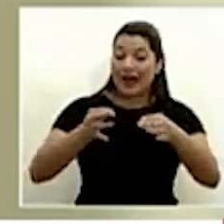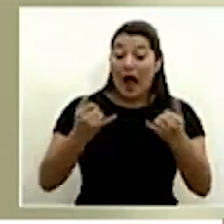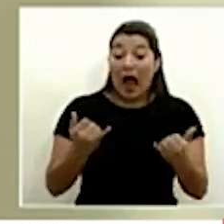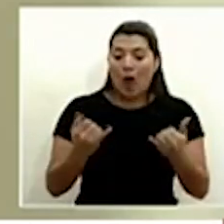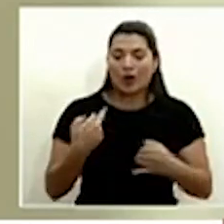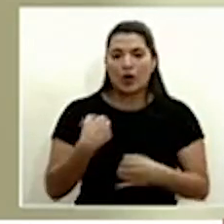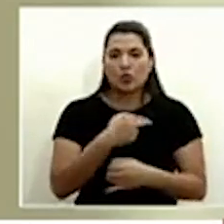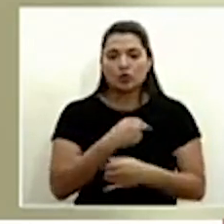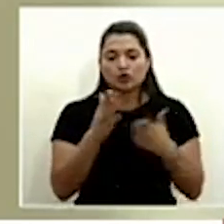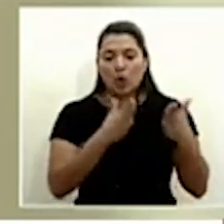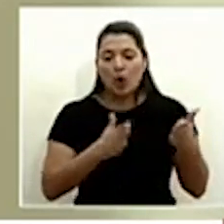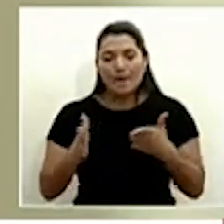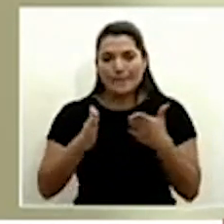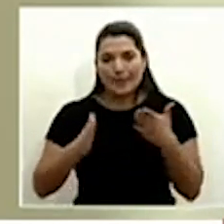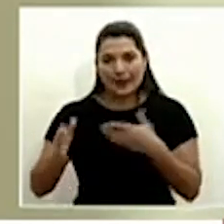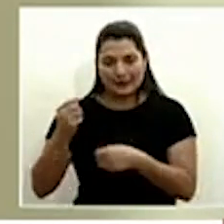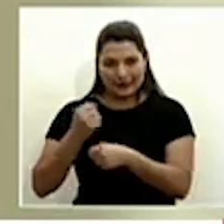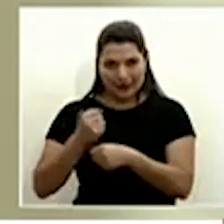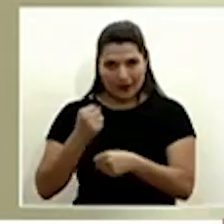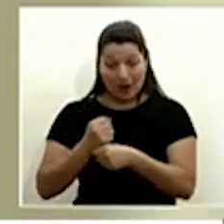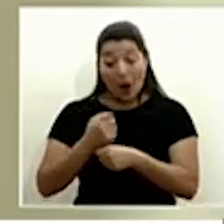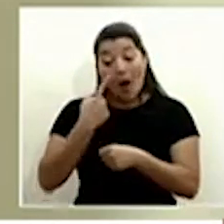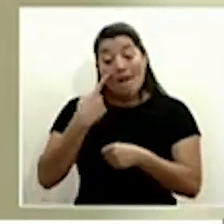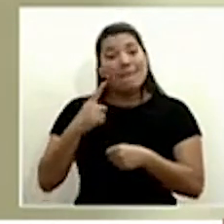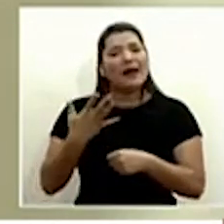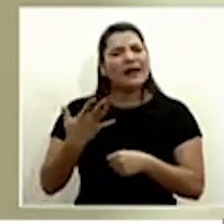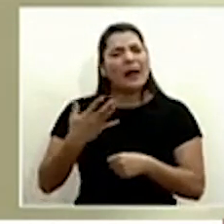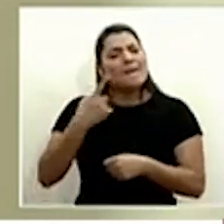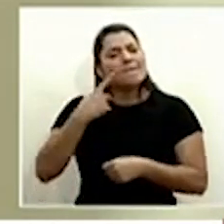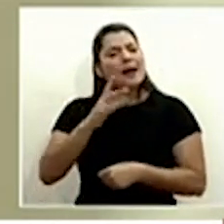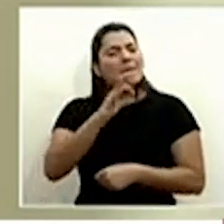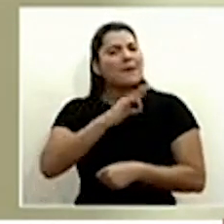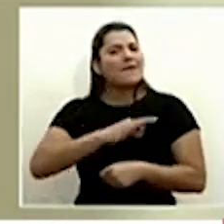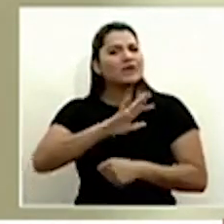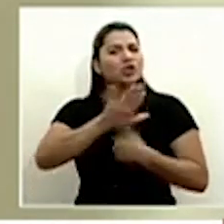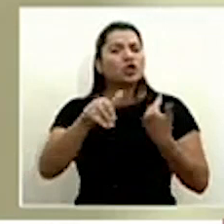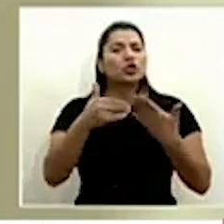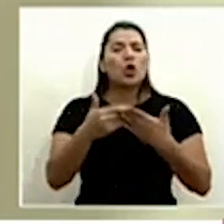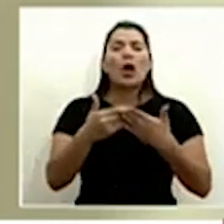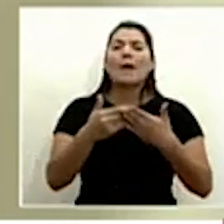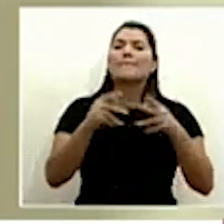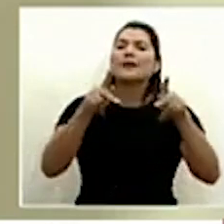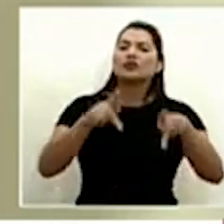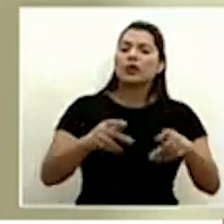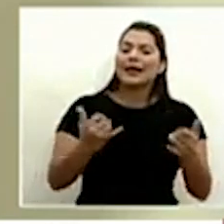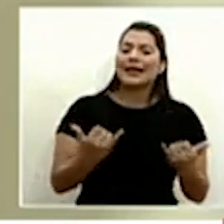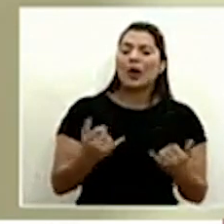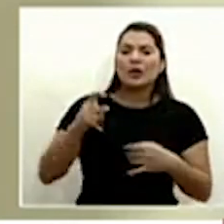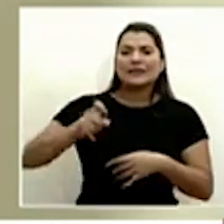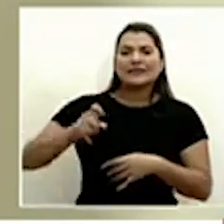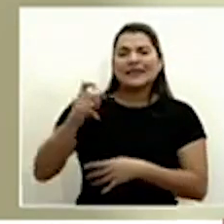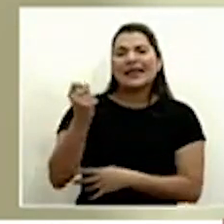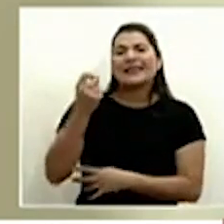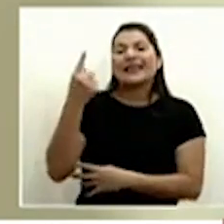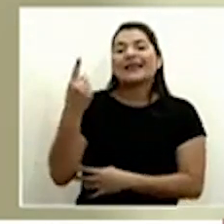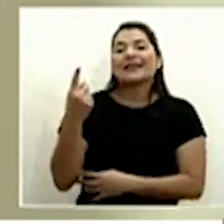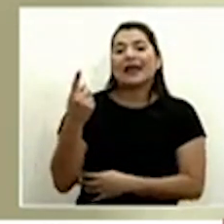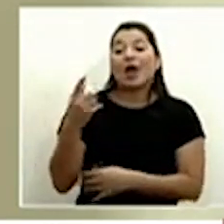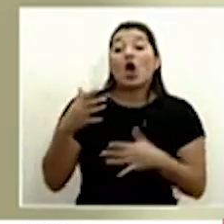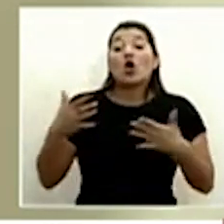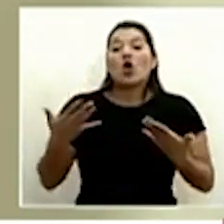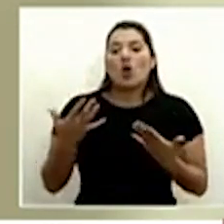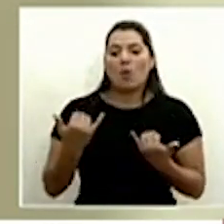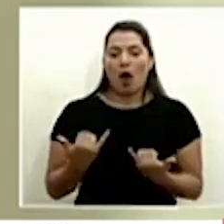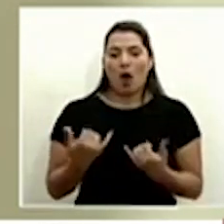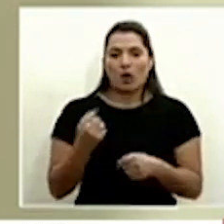operativo que prevemos para el beneficio de todas las personas que necesitan entender qué es lo que está hoy en